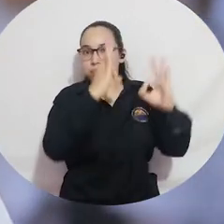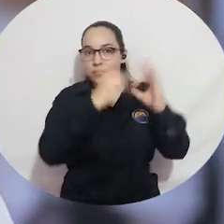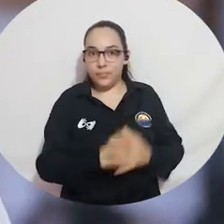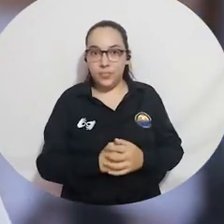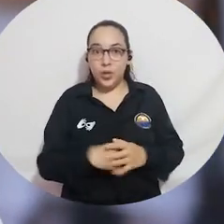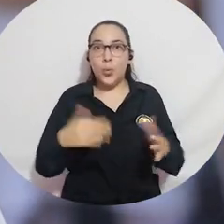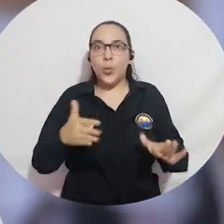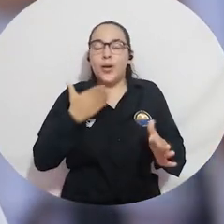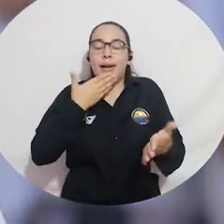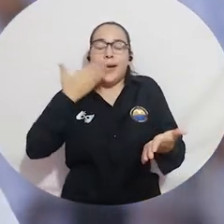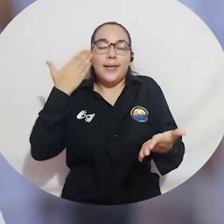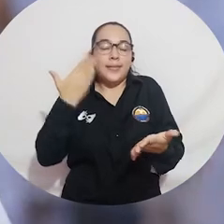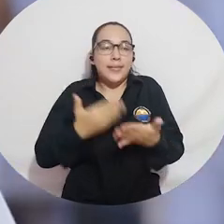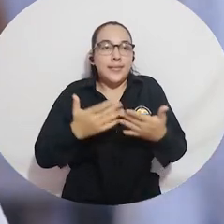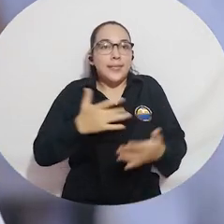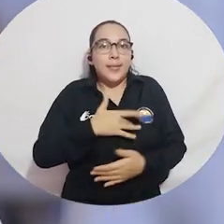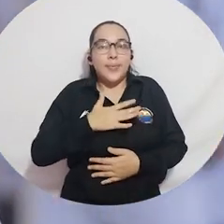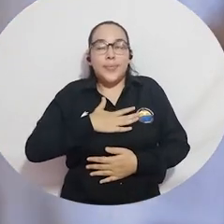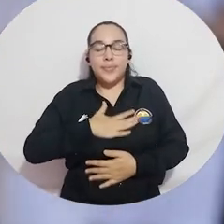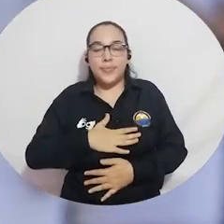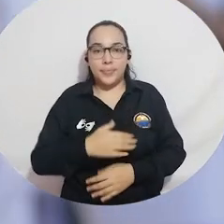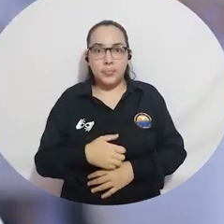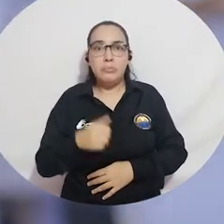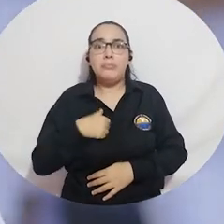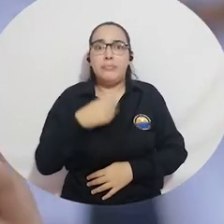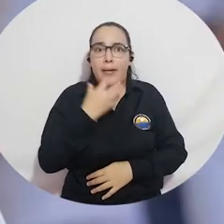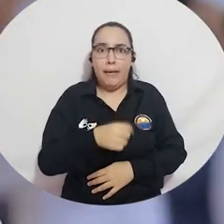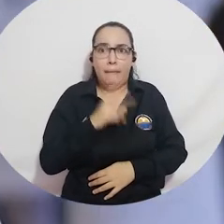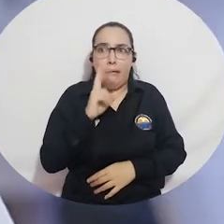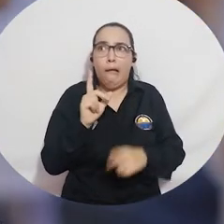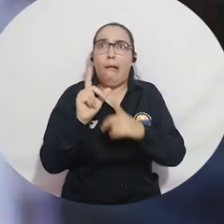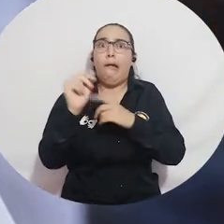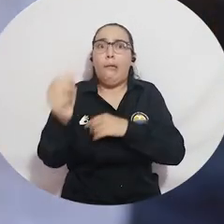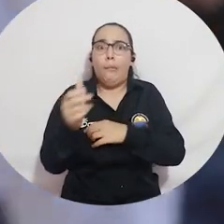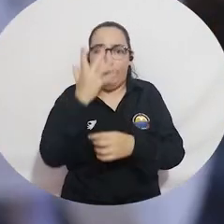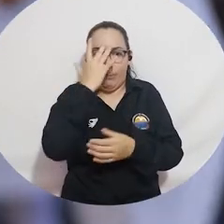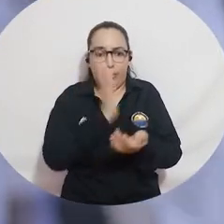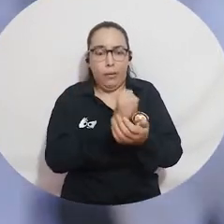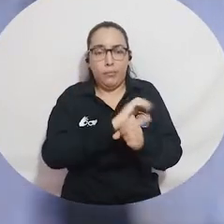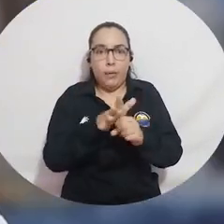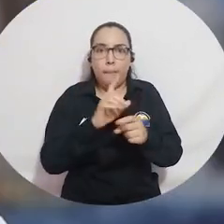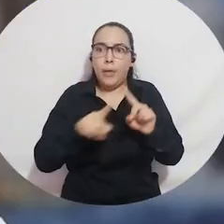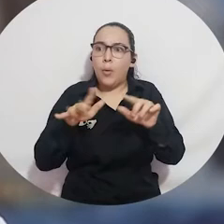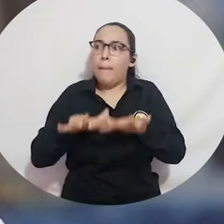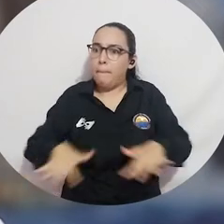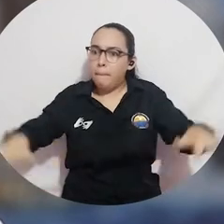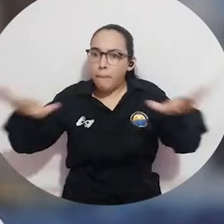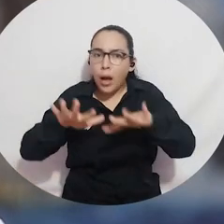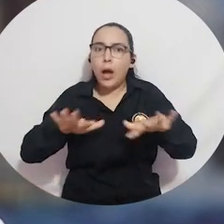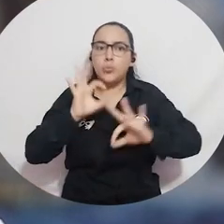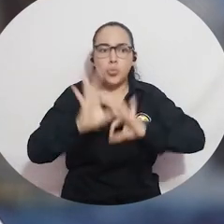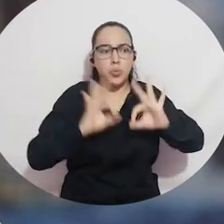lo veía lejos después del COVID, pero gracias a Dios se brindaron los espacios con los respectivos protocolos. Sentí que iba